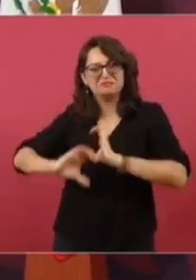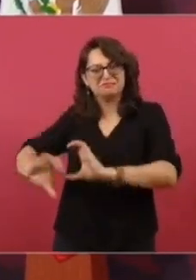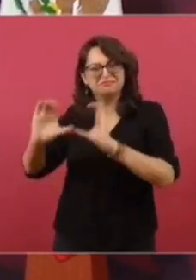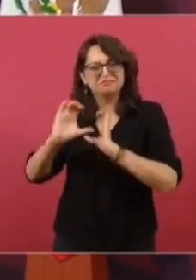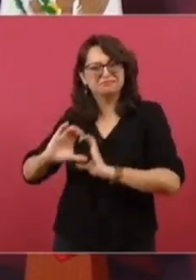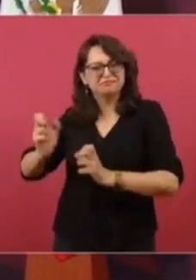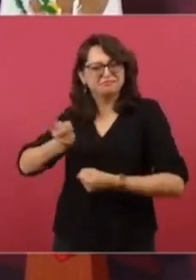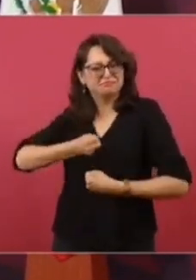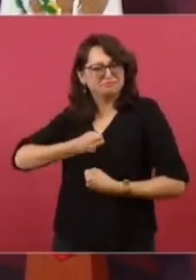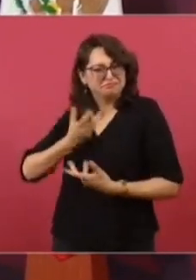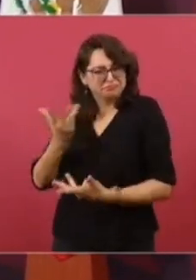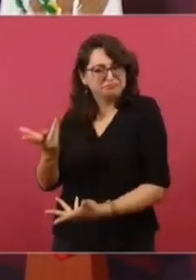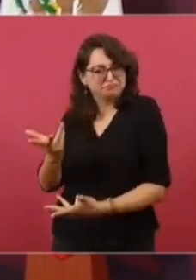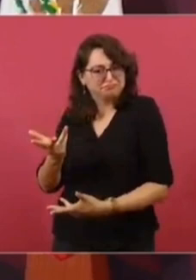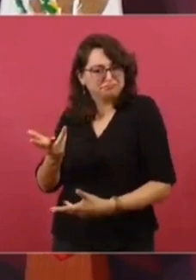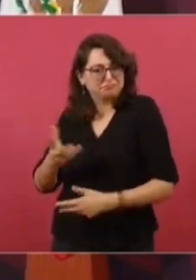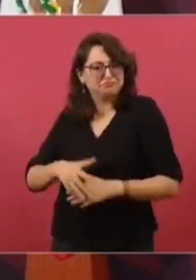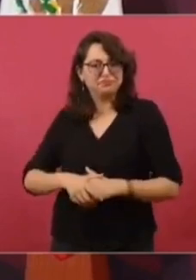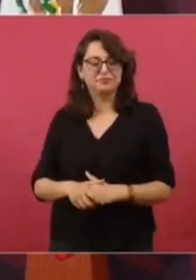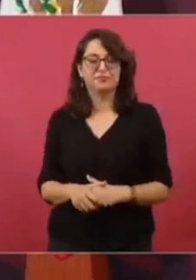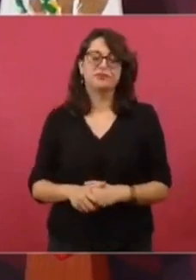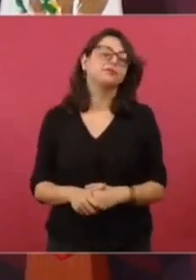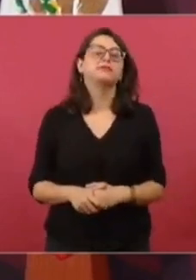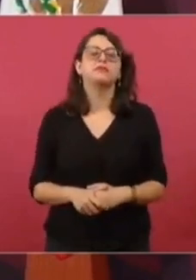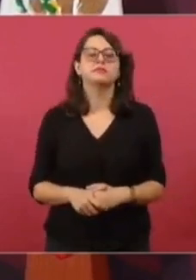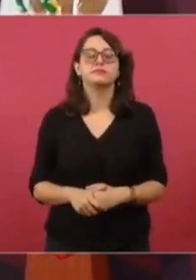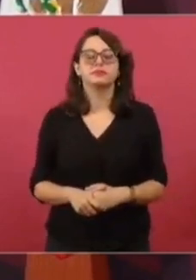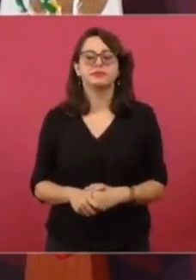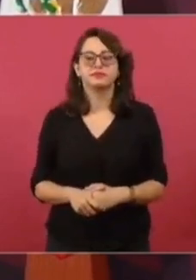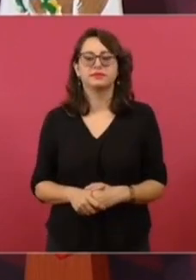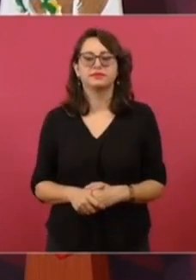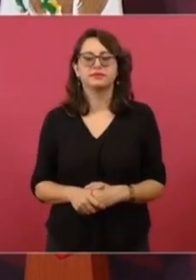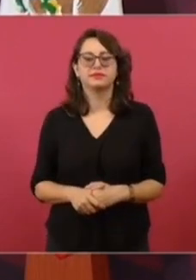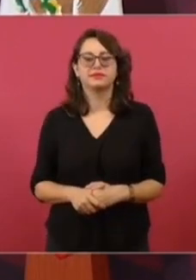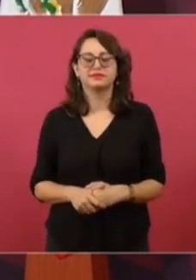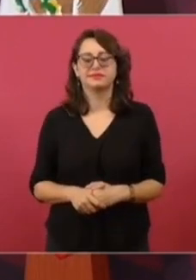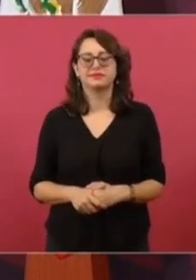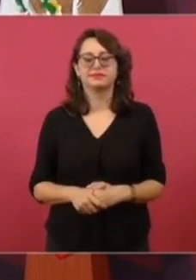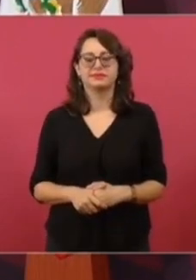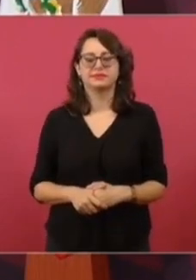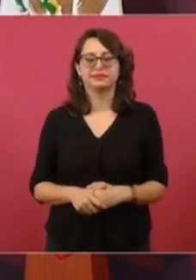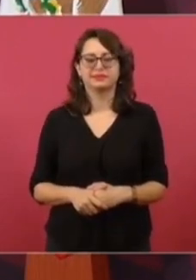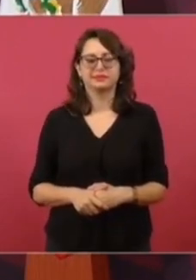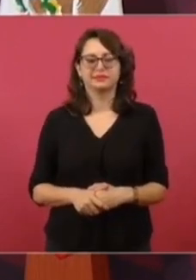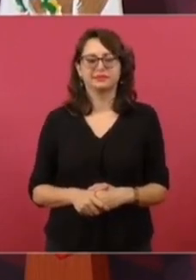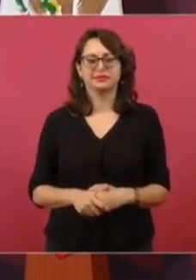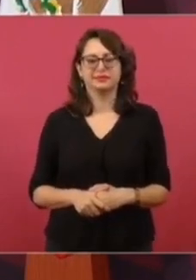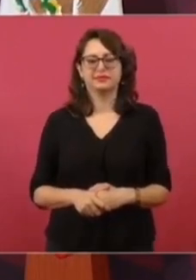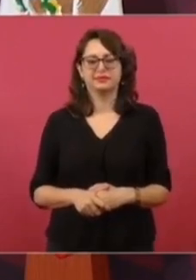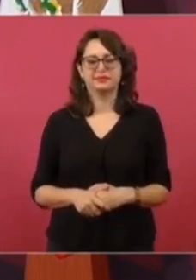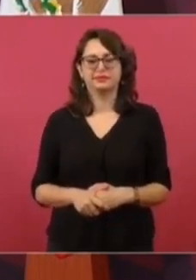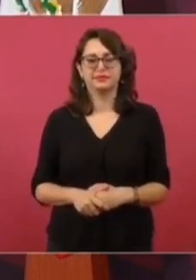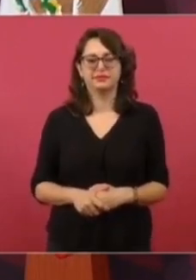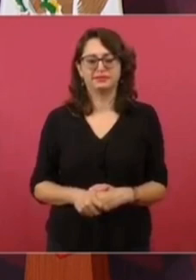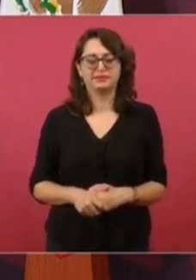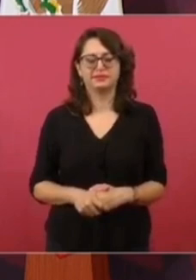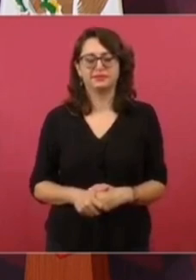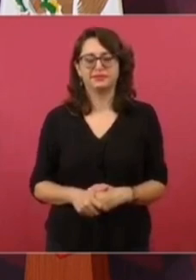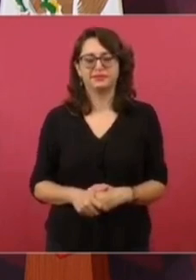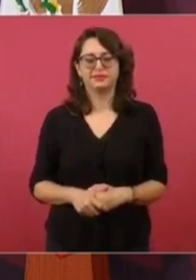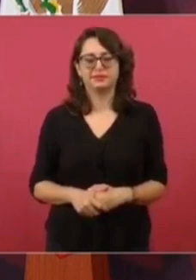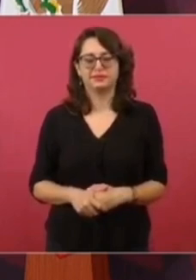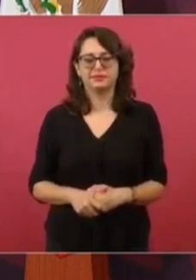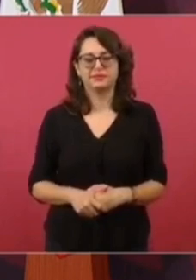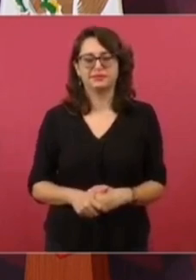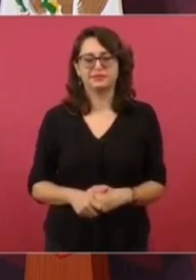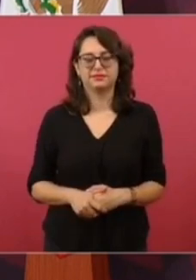Si de todo lado ya te bloqueé, no sé cómo sigues pensando que me tienes